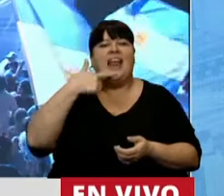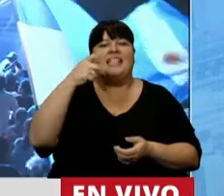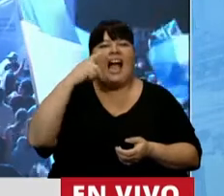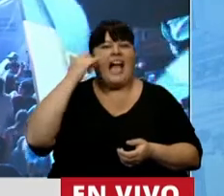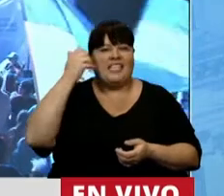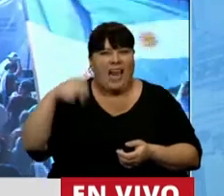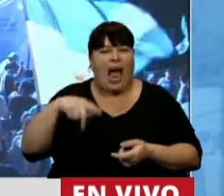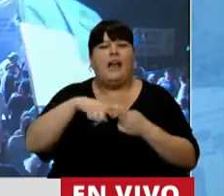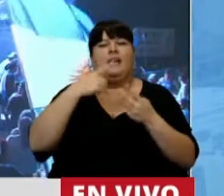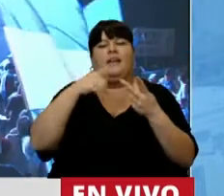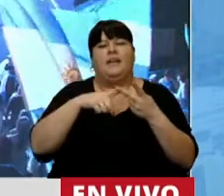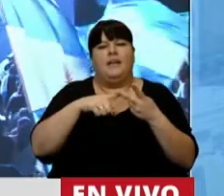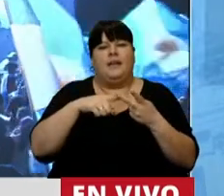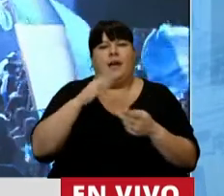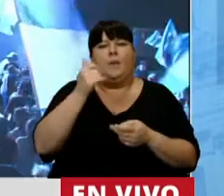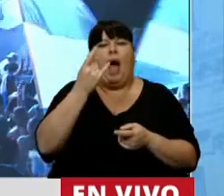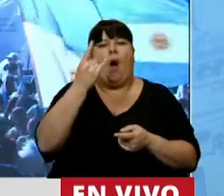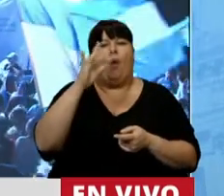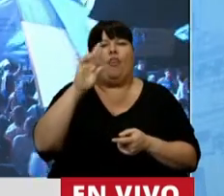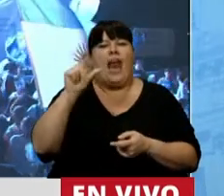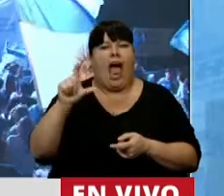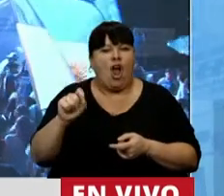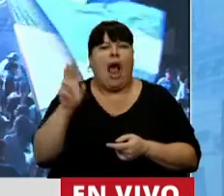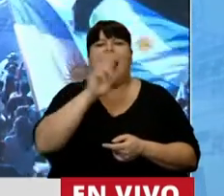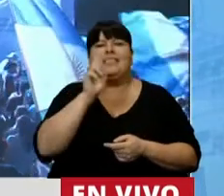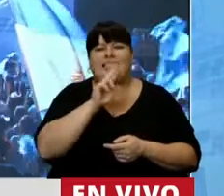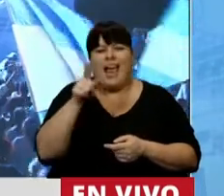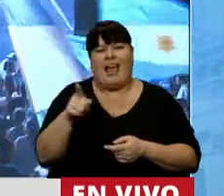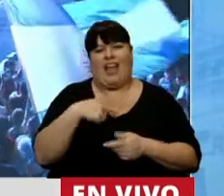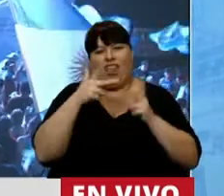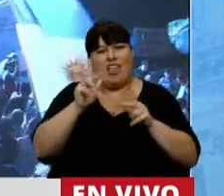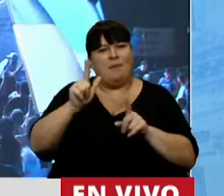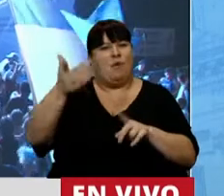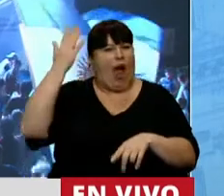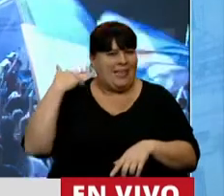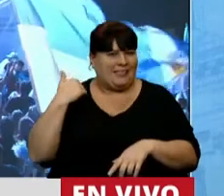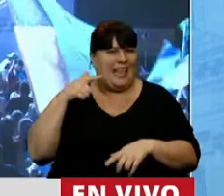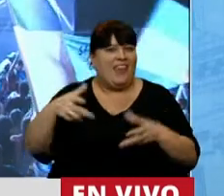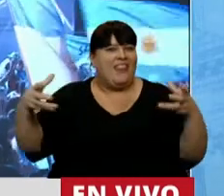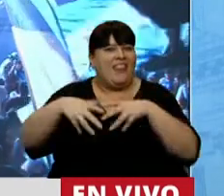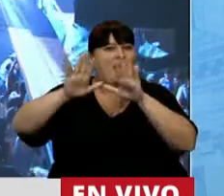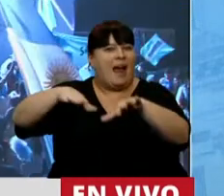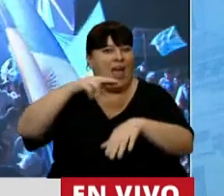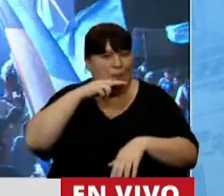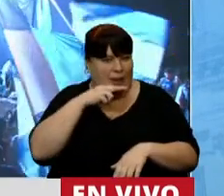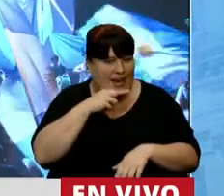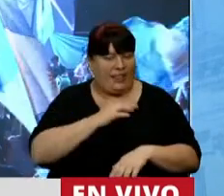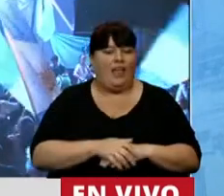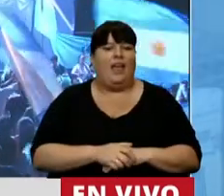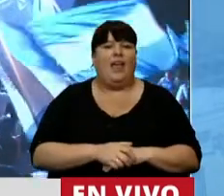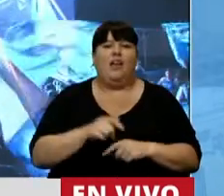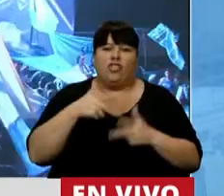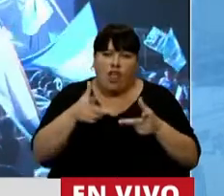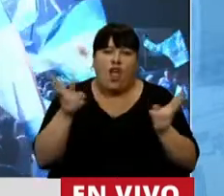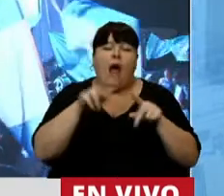a Loana Berkín, a Pia Baudraco, a las pibas, como ya dije al principio, de esta marea verde. Esto lo